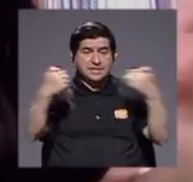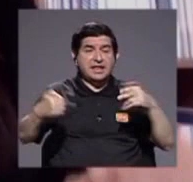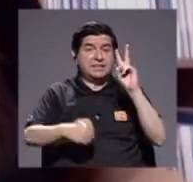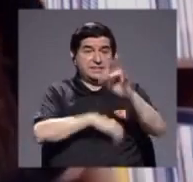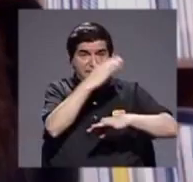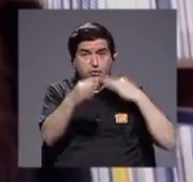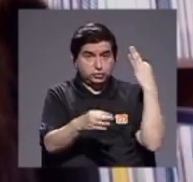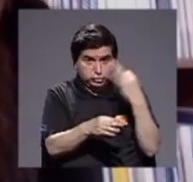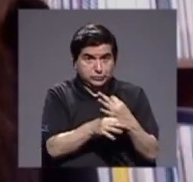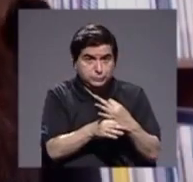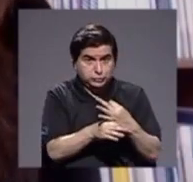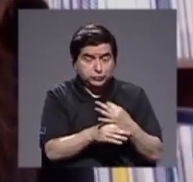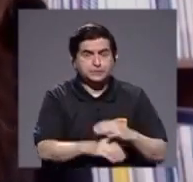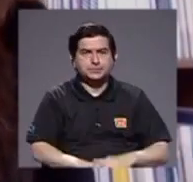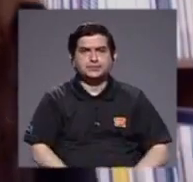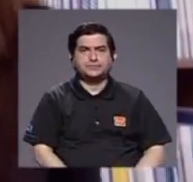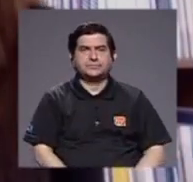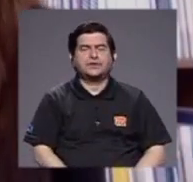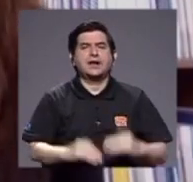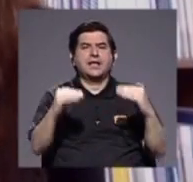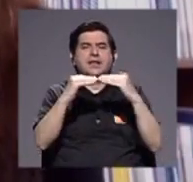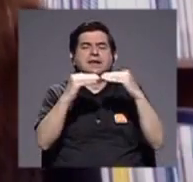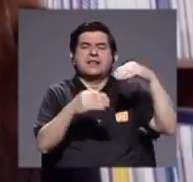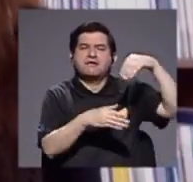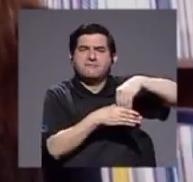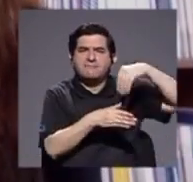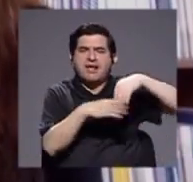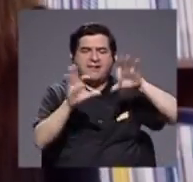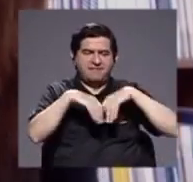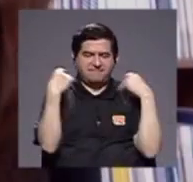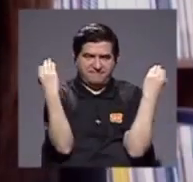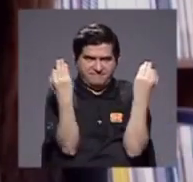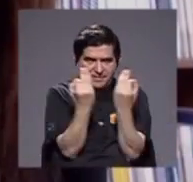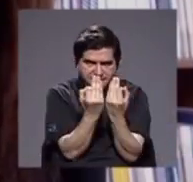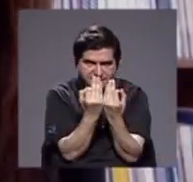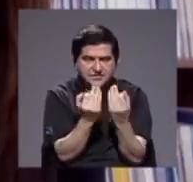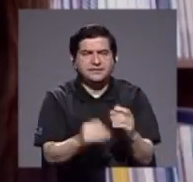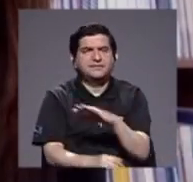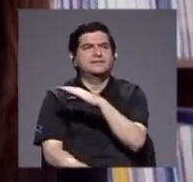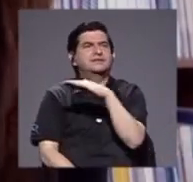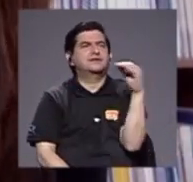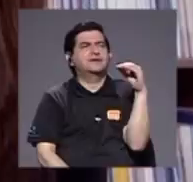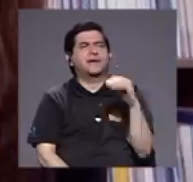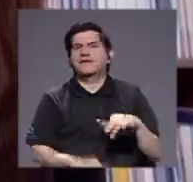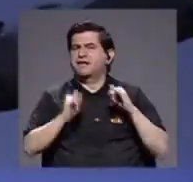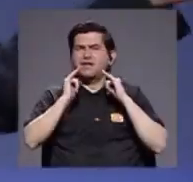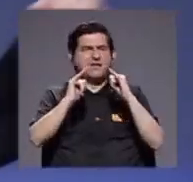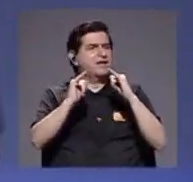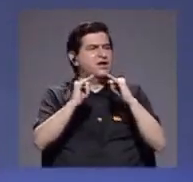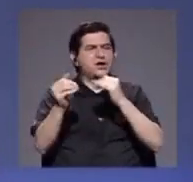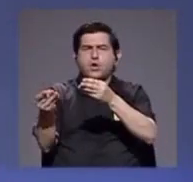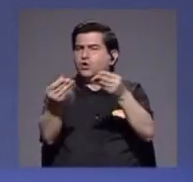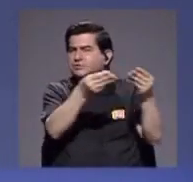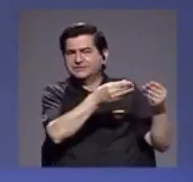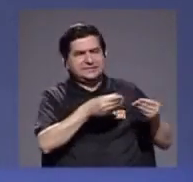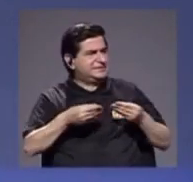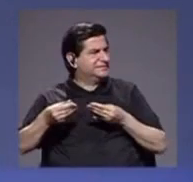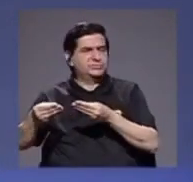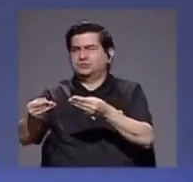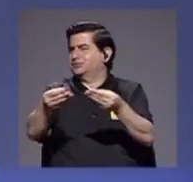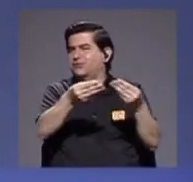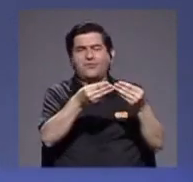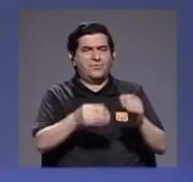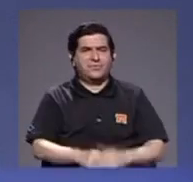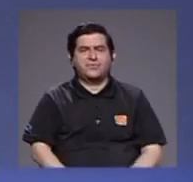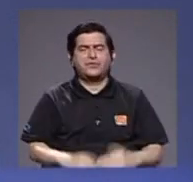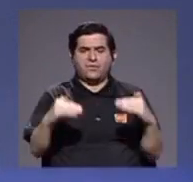tipos, Juanra, por nivel de ingreso de las familias y por desigualdades territoriales, ¿verdad? En